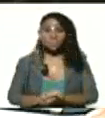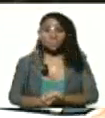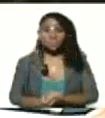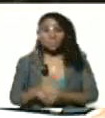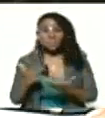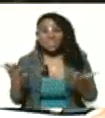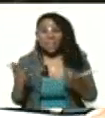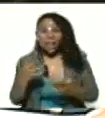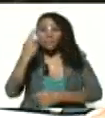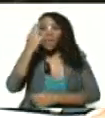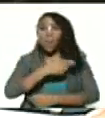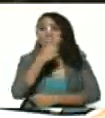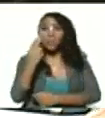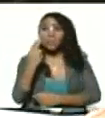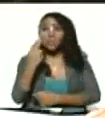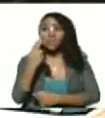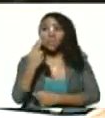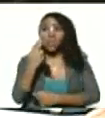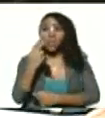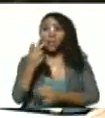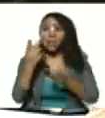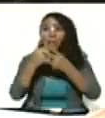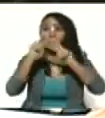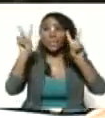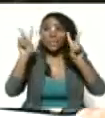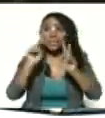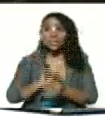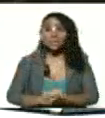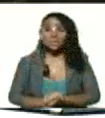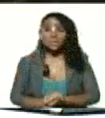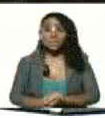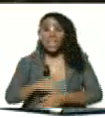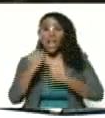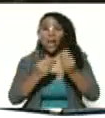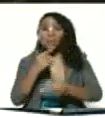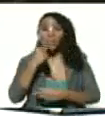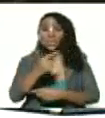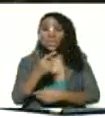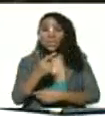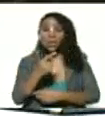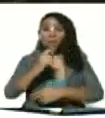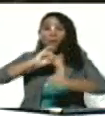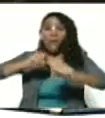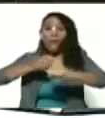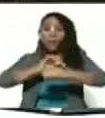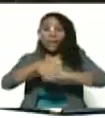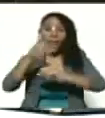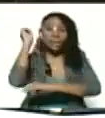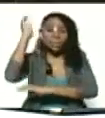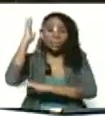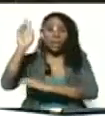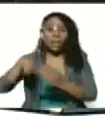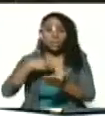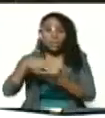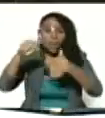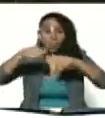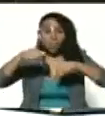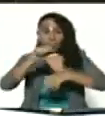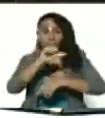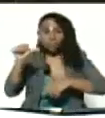a comprometernos con la paz y como dijo el doctor Jorge Rodríguez en la Asamblea Nacional esta semana,